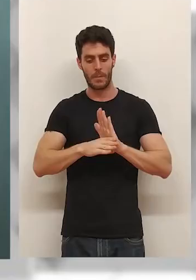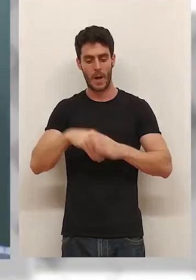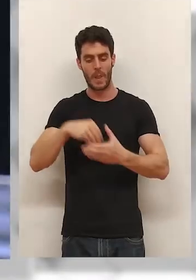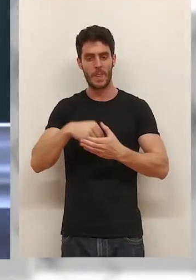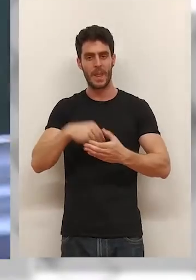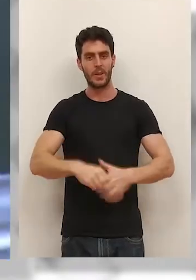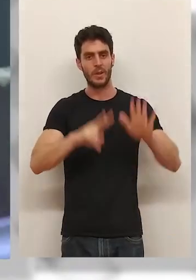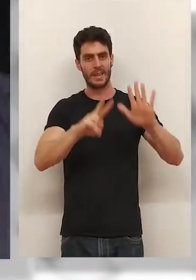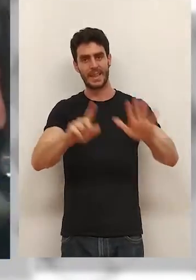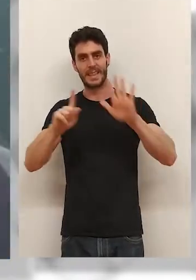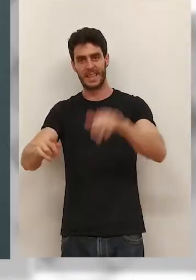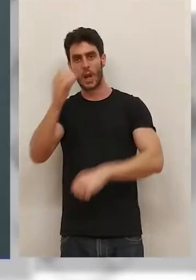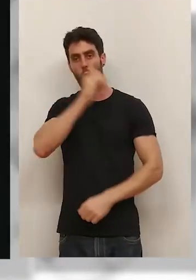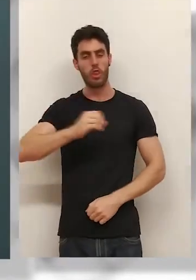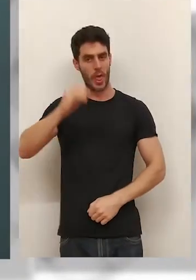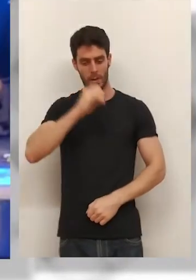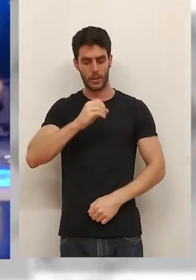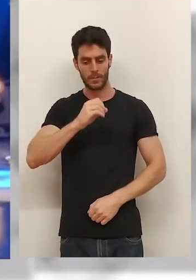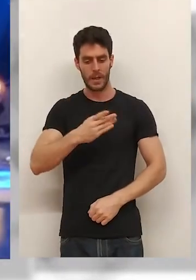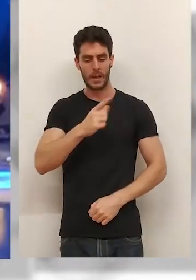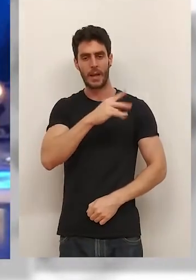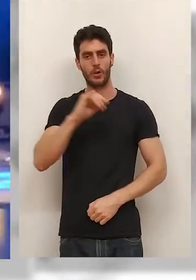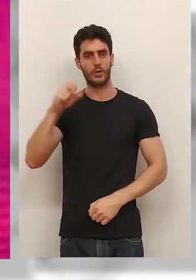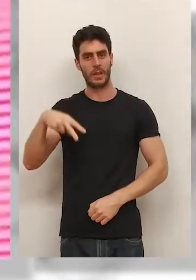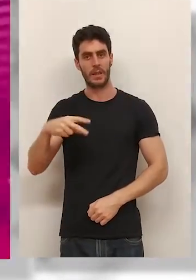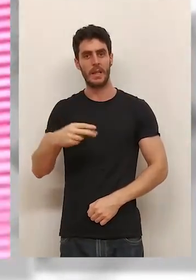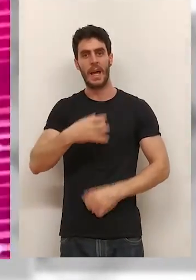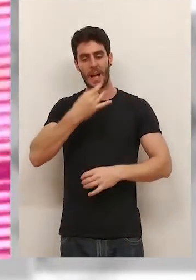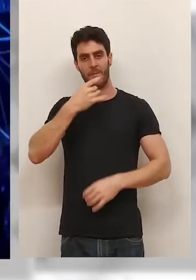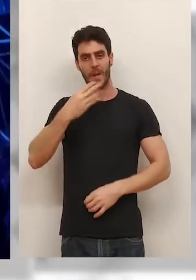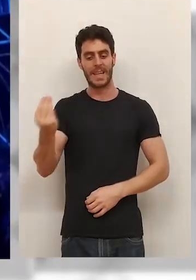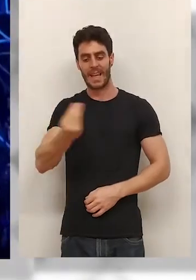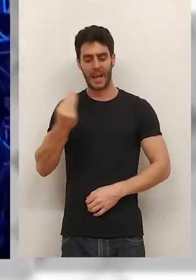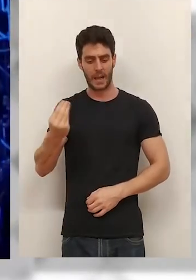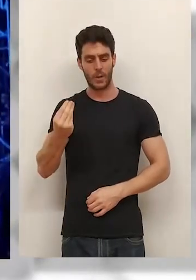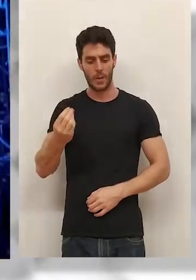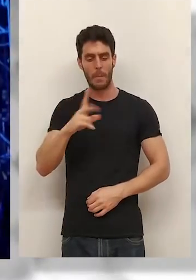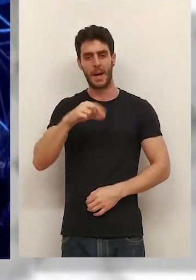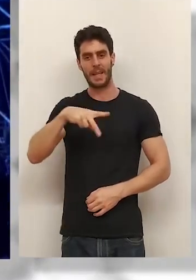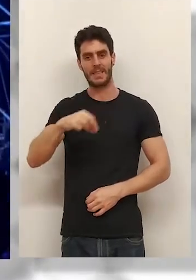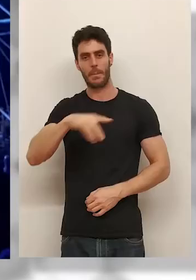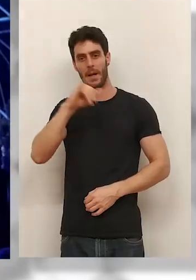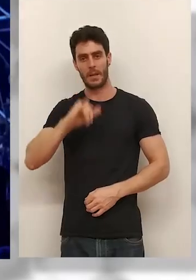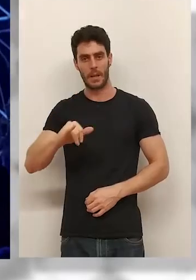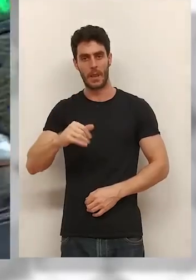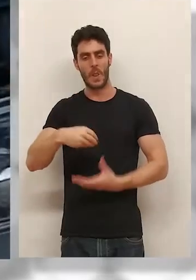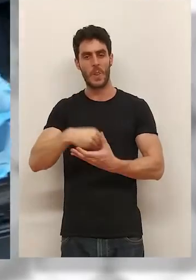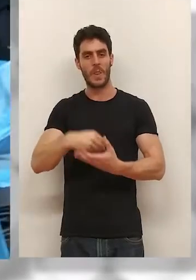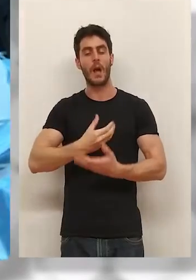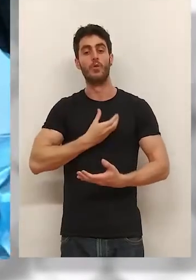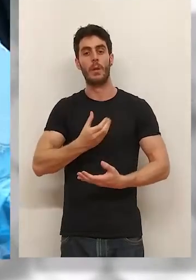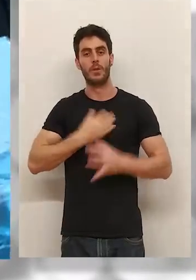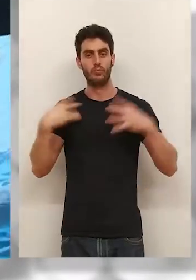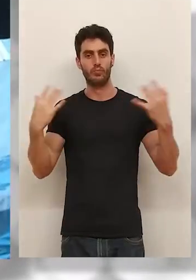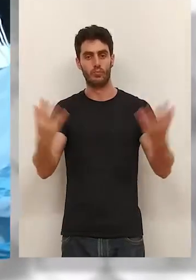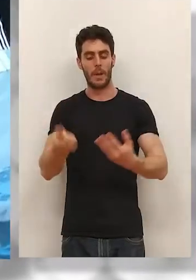76 actuaciones musicales con Carlos Yin, Café Quijano, Marsegui y Vanessa Martín en el Ayuntamiento, pero también